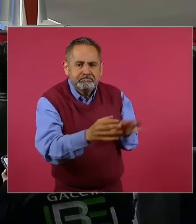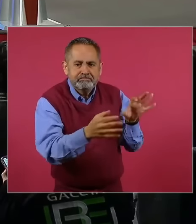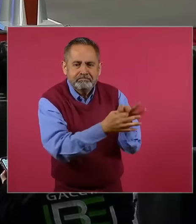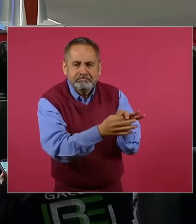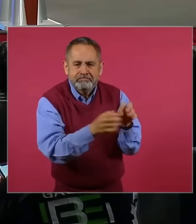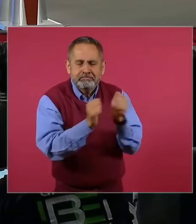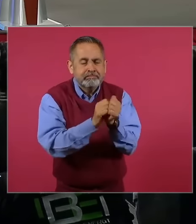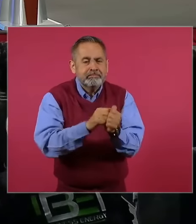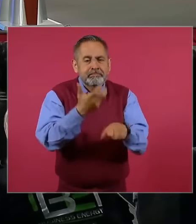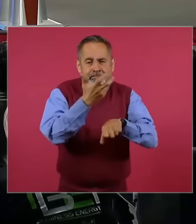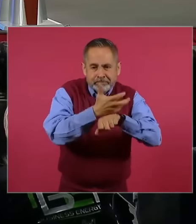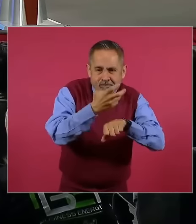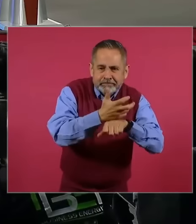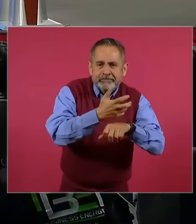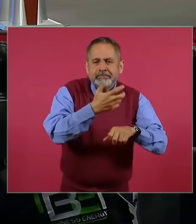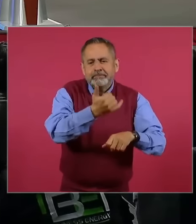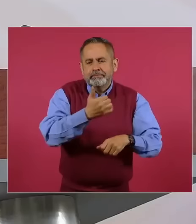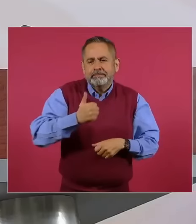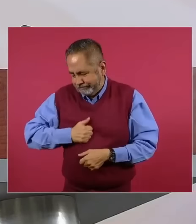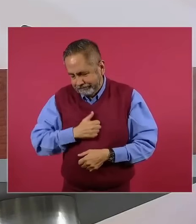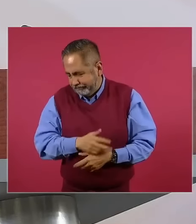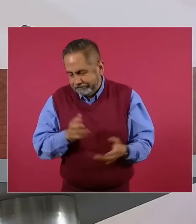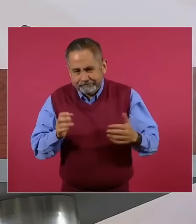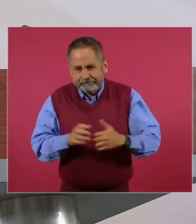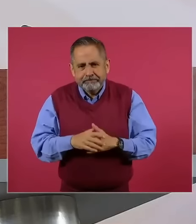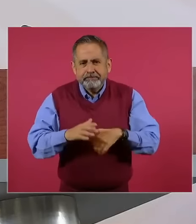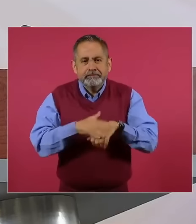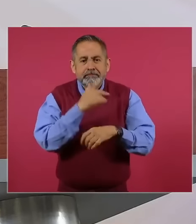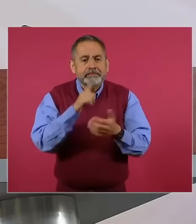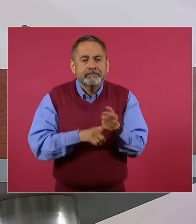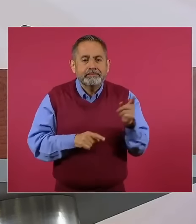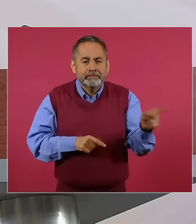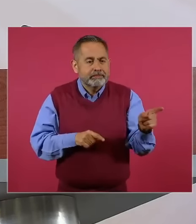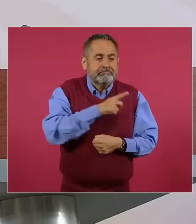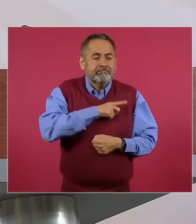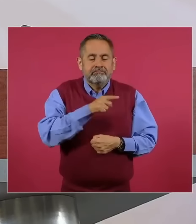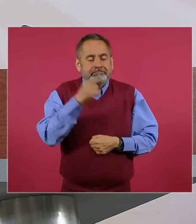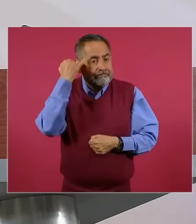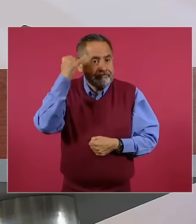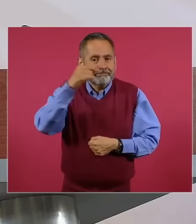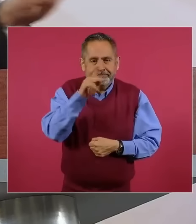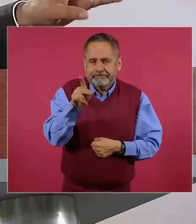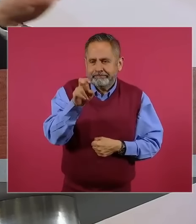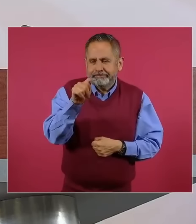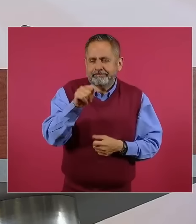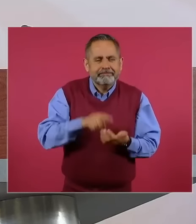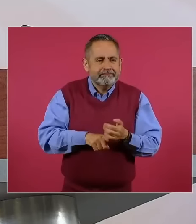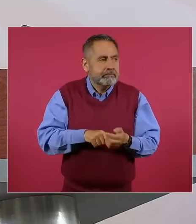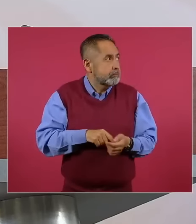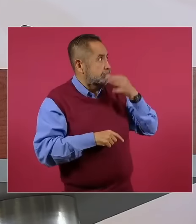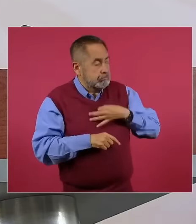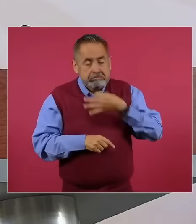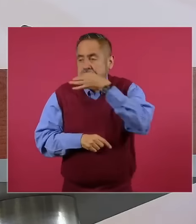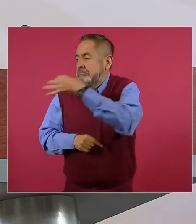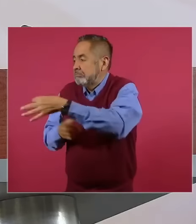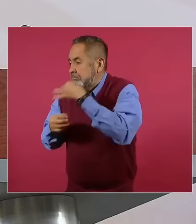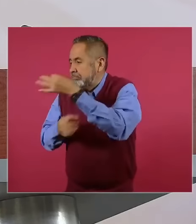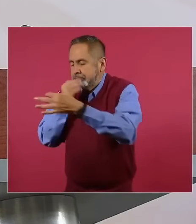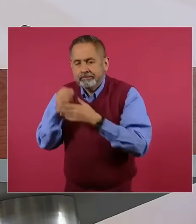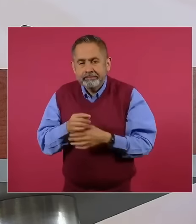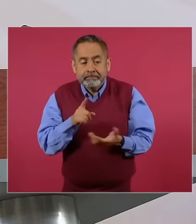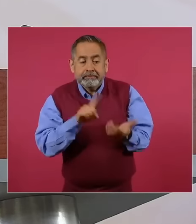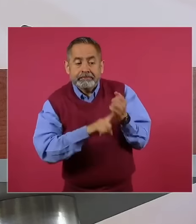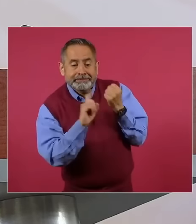Unidos y Canadá, que también es lamentable, porque esto no es quién, quién es el vocero, esto es el